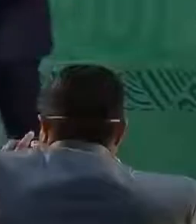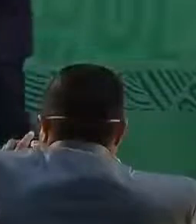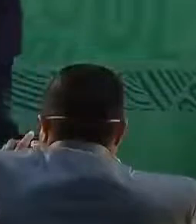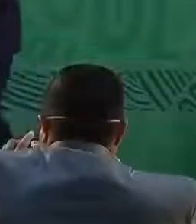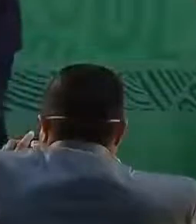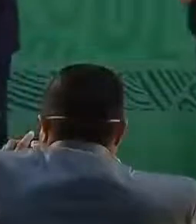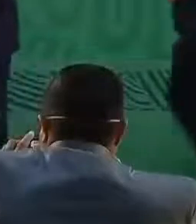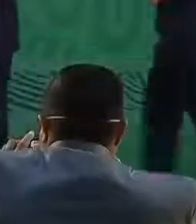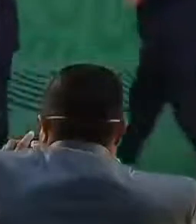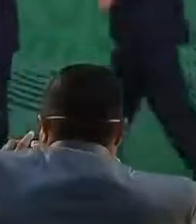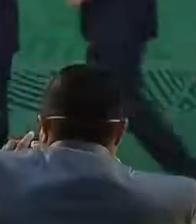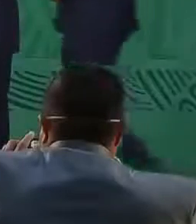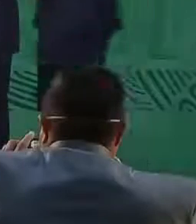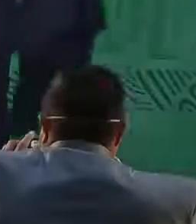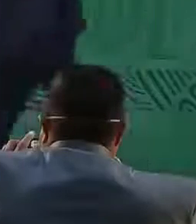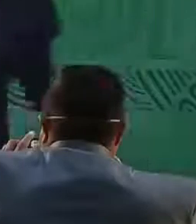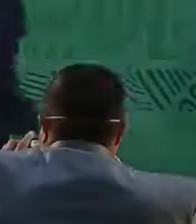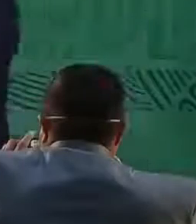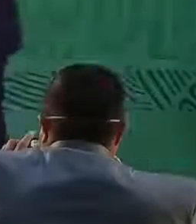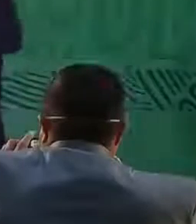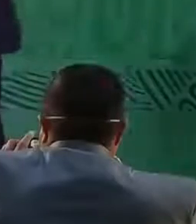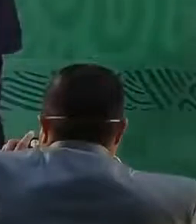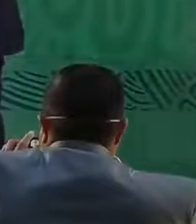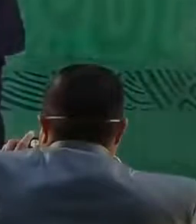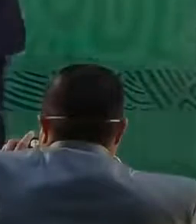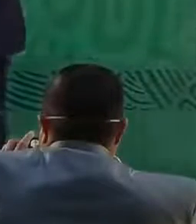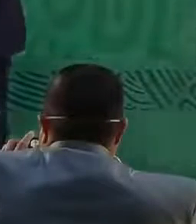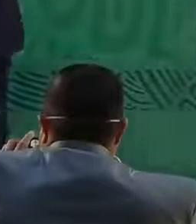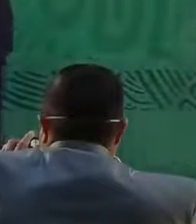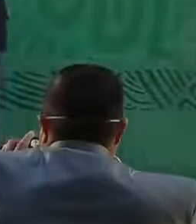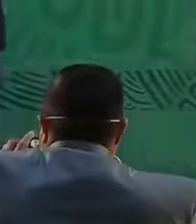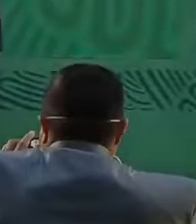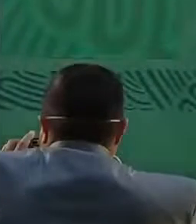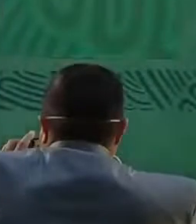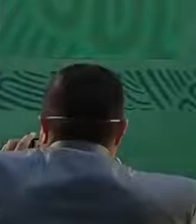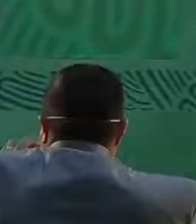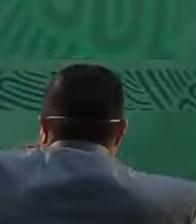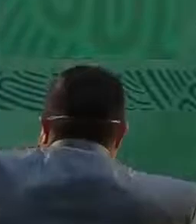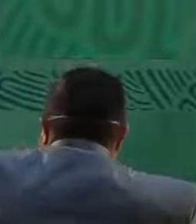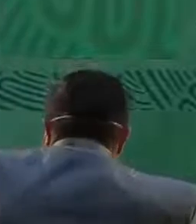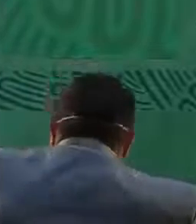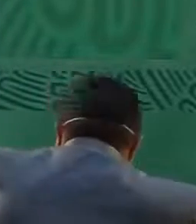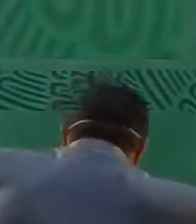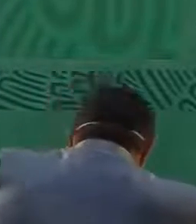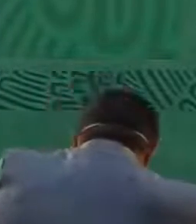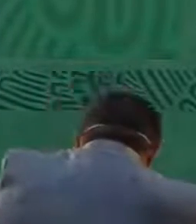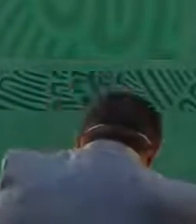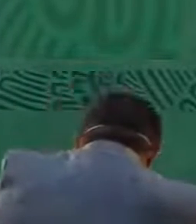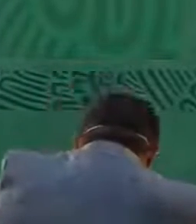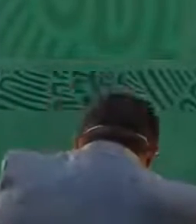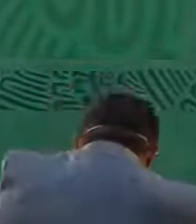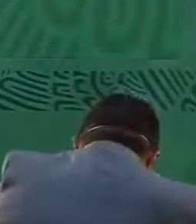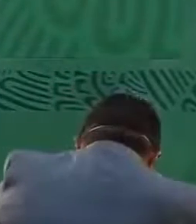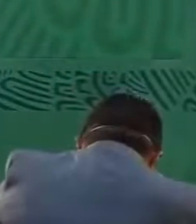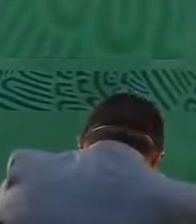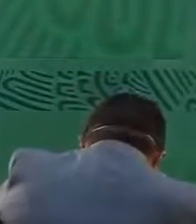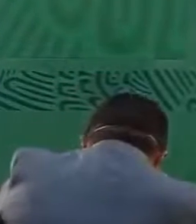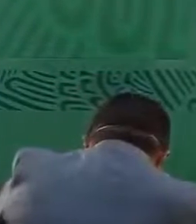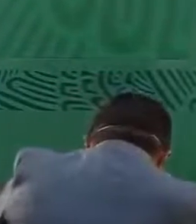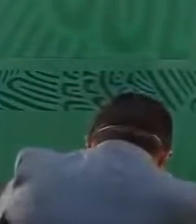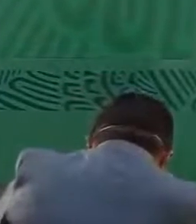sí firma la maestra de China y Oscar y bueno también se lo vamos a mandar para abrirle ya